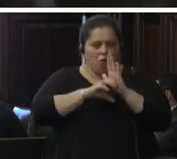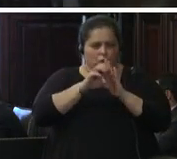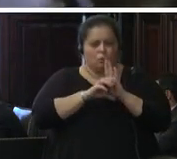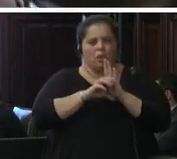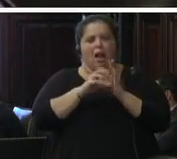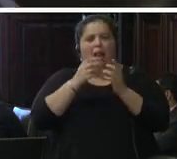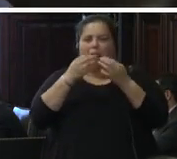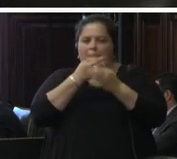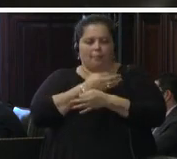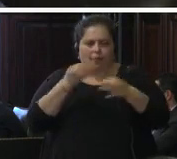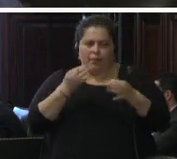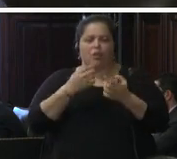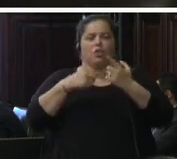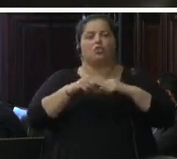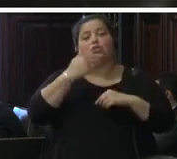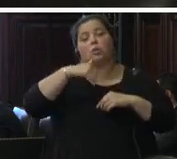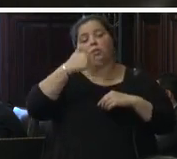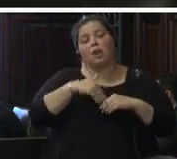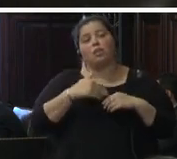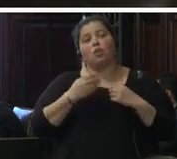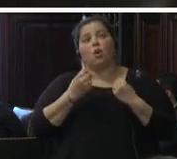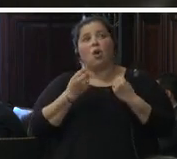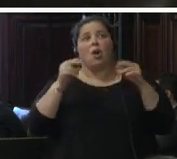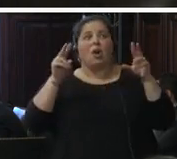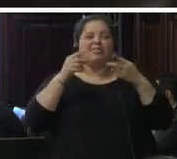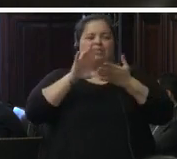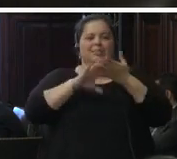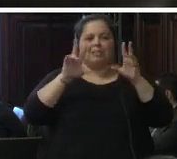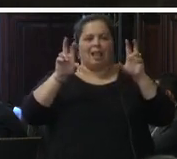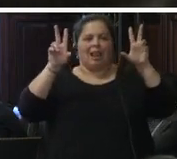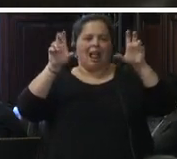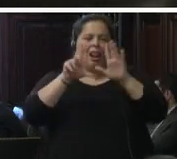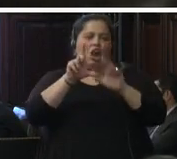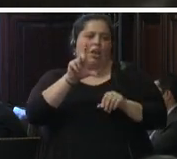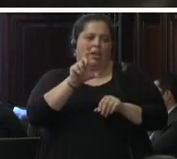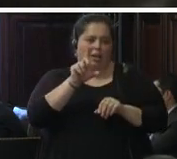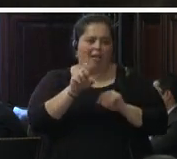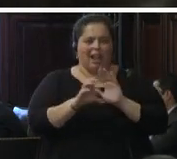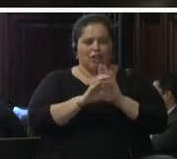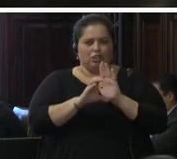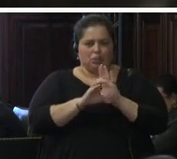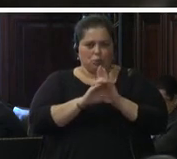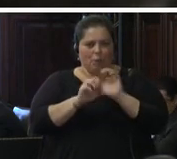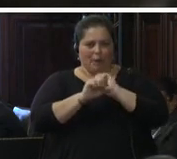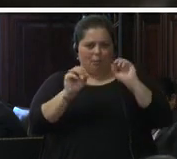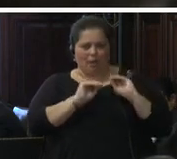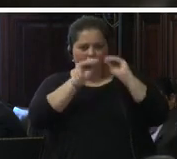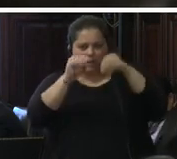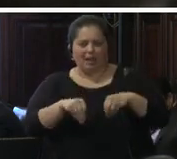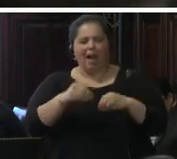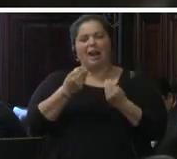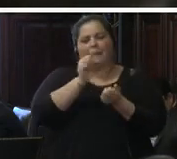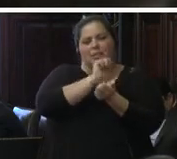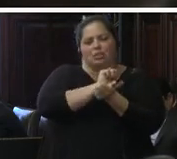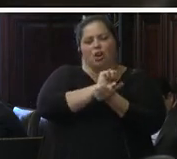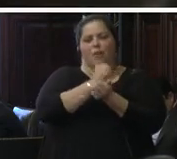y entiendo cómo ha explicado la lógica constitucional para poder aplicar la prisión preventiva